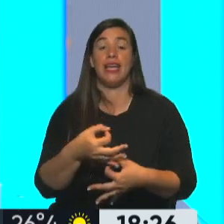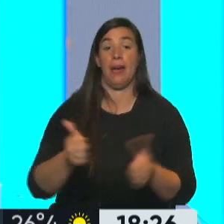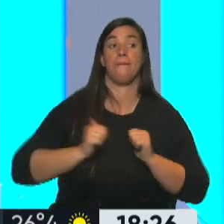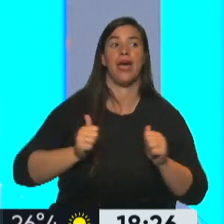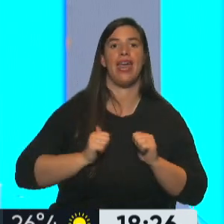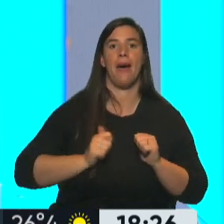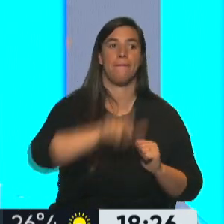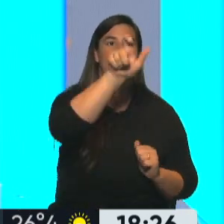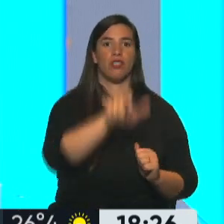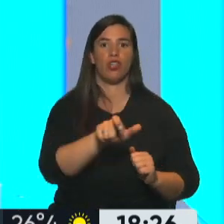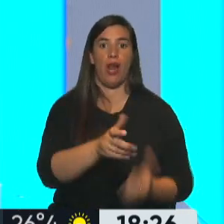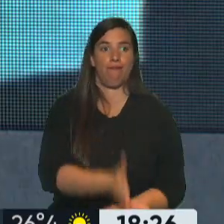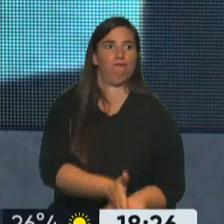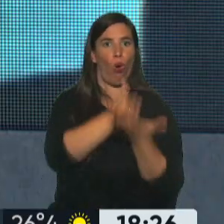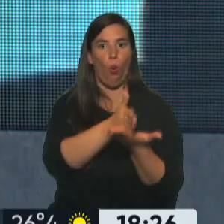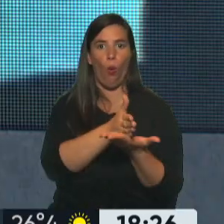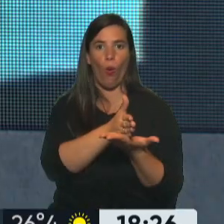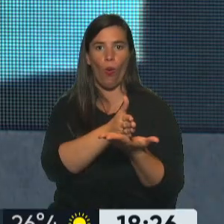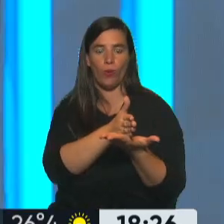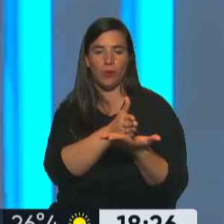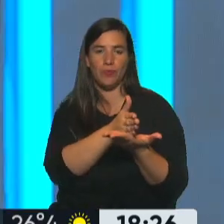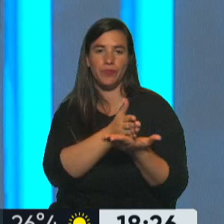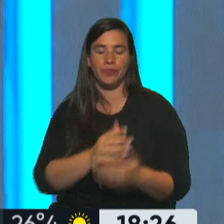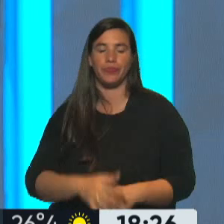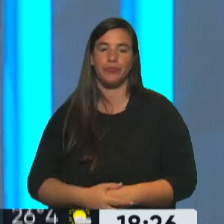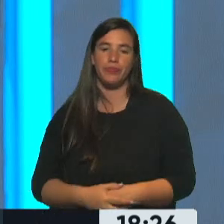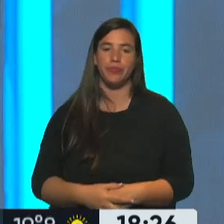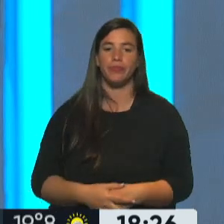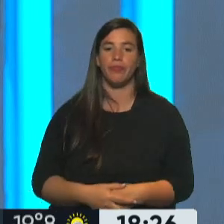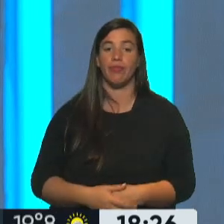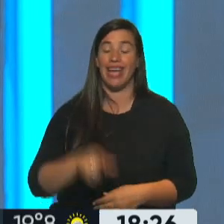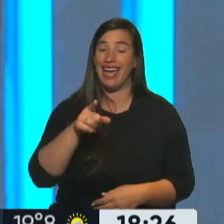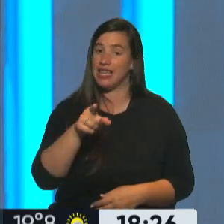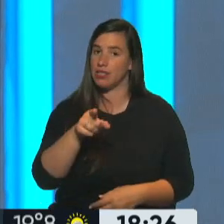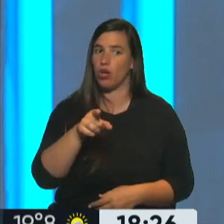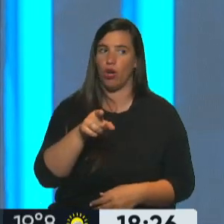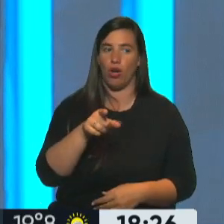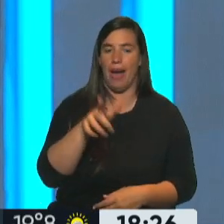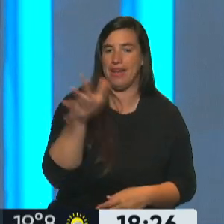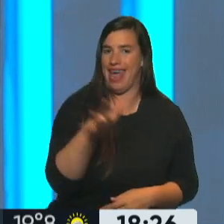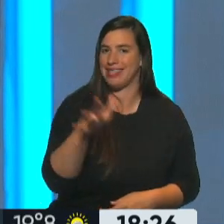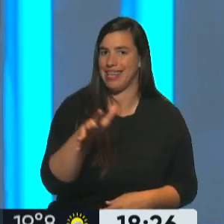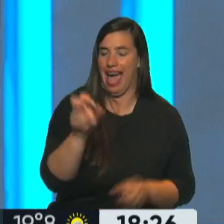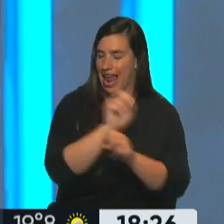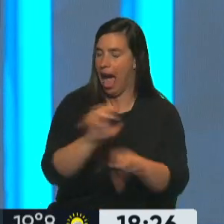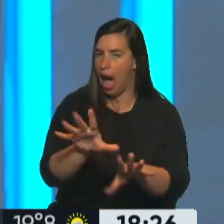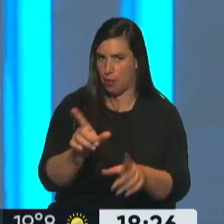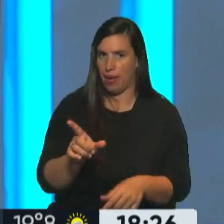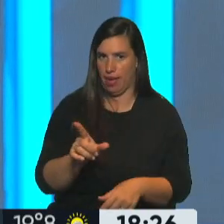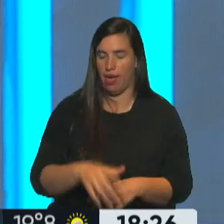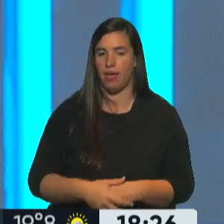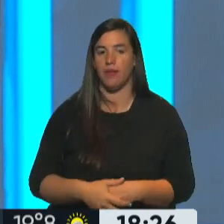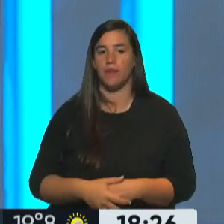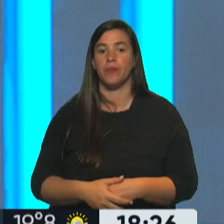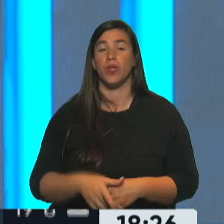este tipo de prácticas. Autoritariamente, Rulo. Agustín, es grave el hecho, no hay que dejarlo pasar. En tu caso, previamente